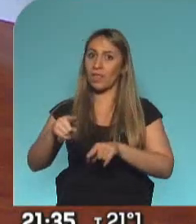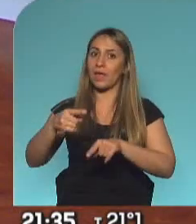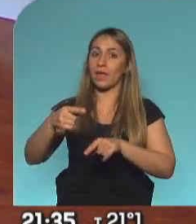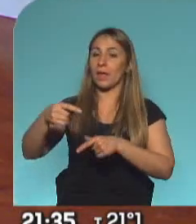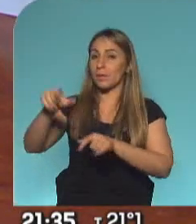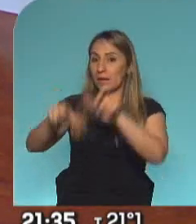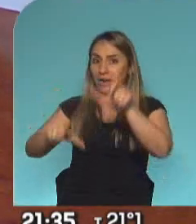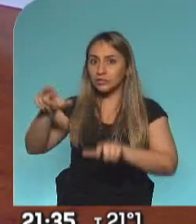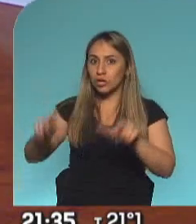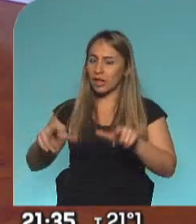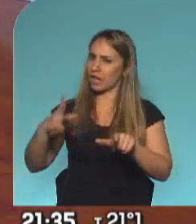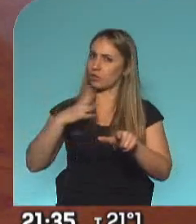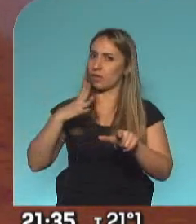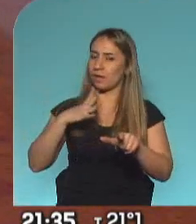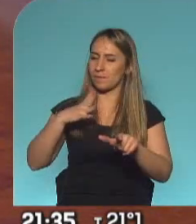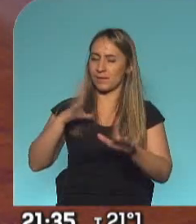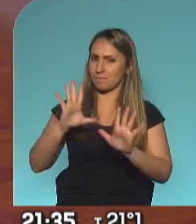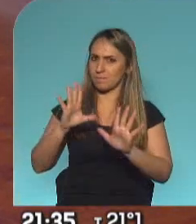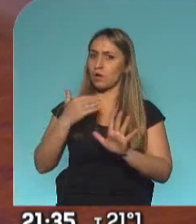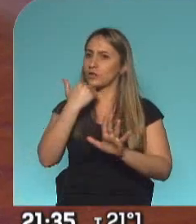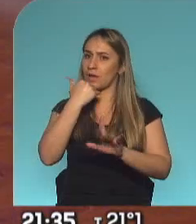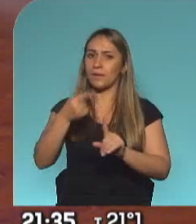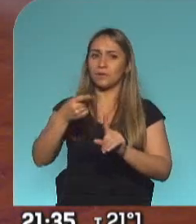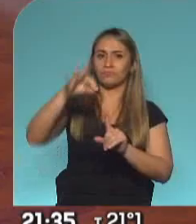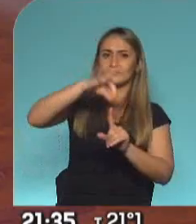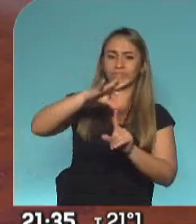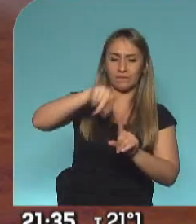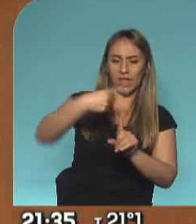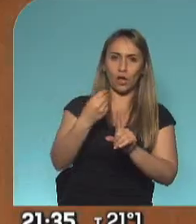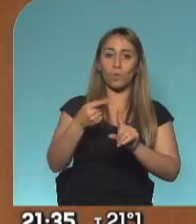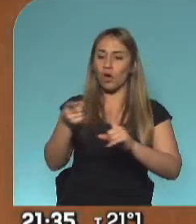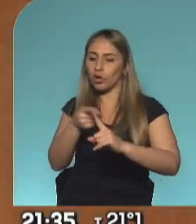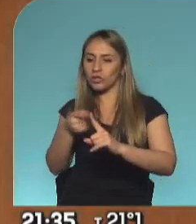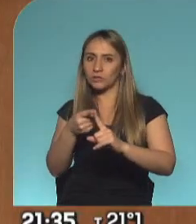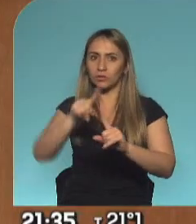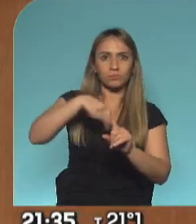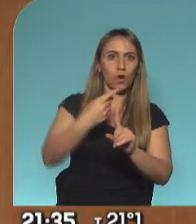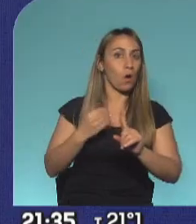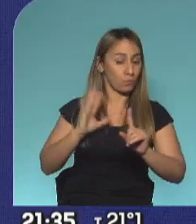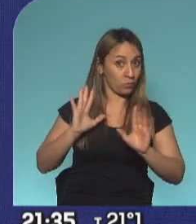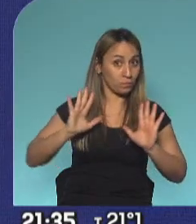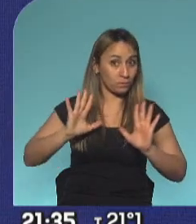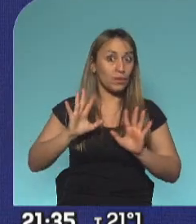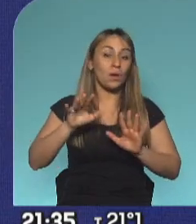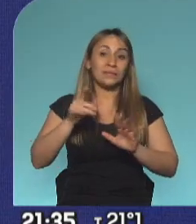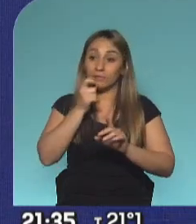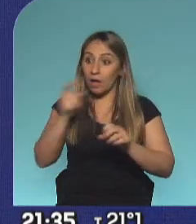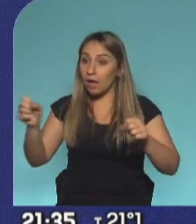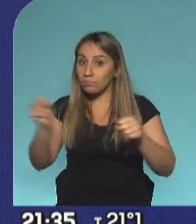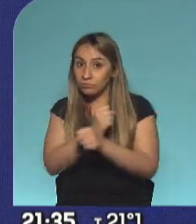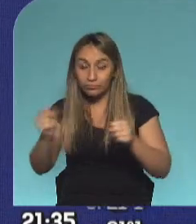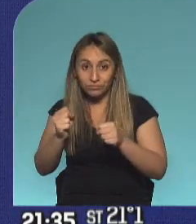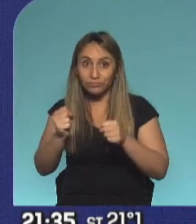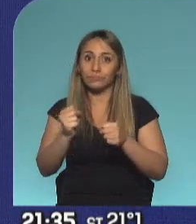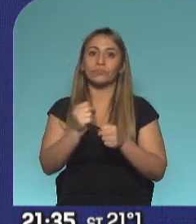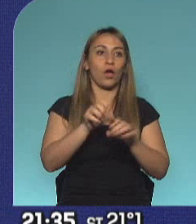no es tan definido el tipo de contacto. Y que ese promedio lo pueden llegar a elevar. Sí, pueden llegar a elevar el número de